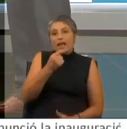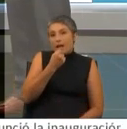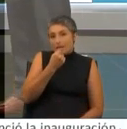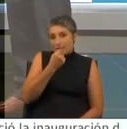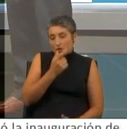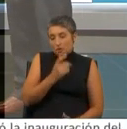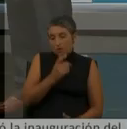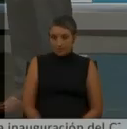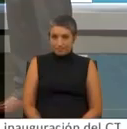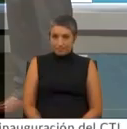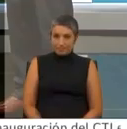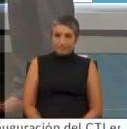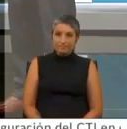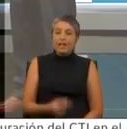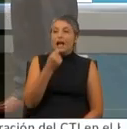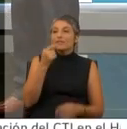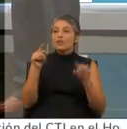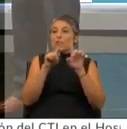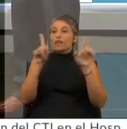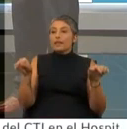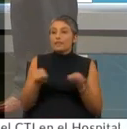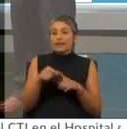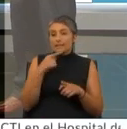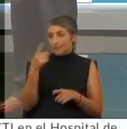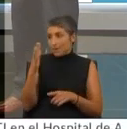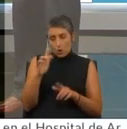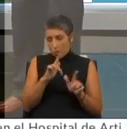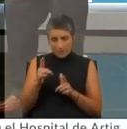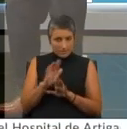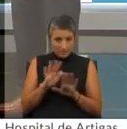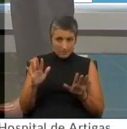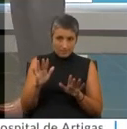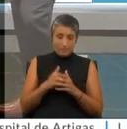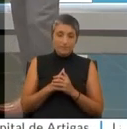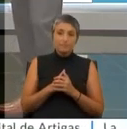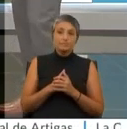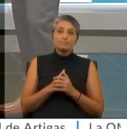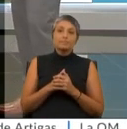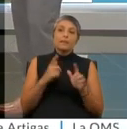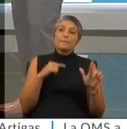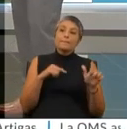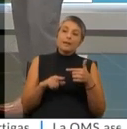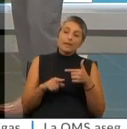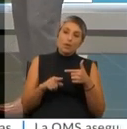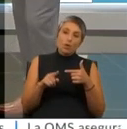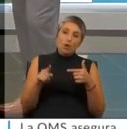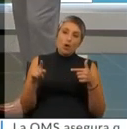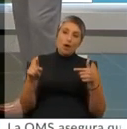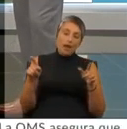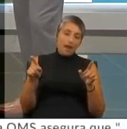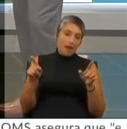bien. El árbitro del VAR decidió que no era mano, creo que tenía elementos para considerar que no es mano sancionable, pero igual siempre